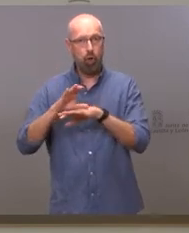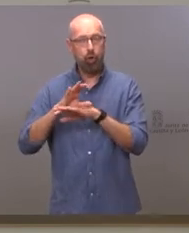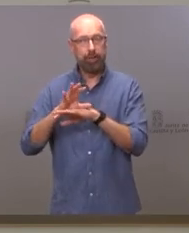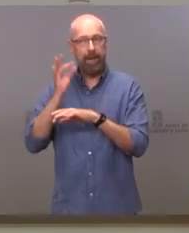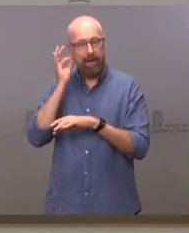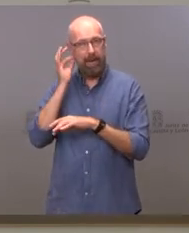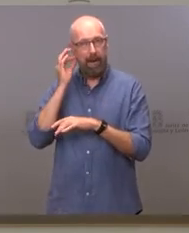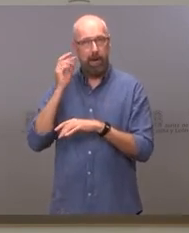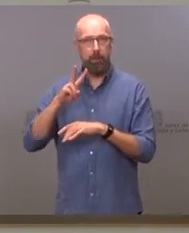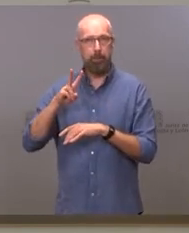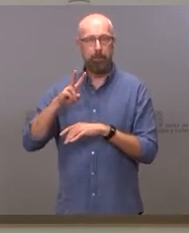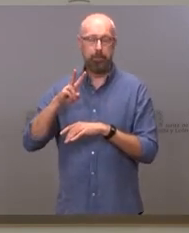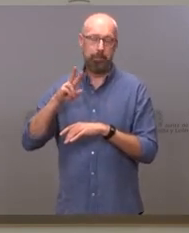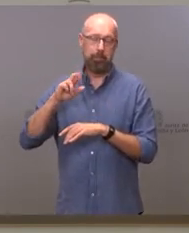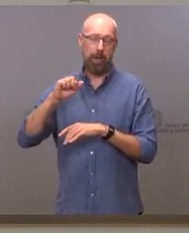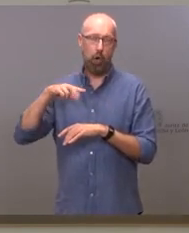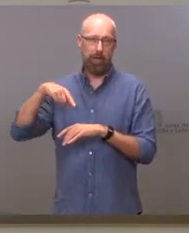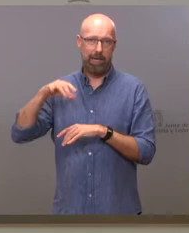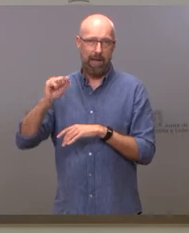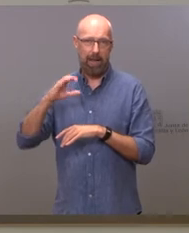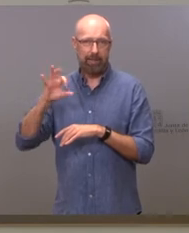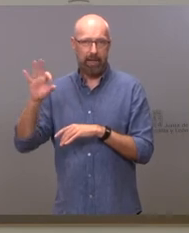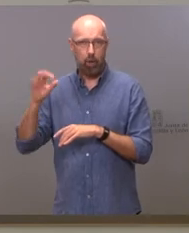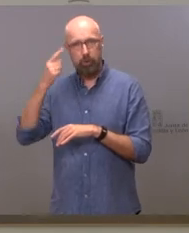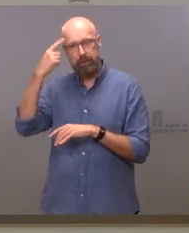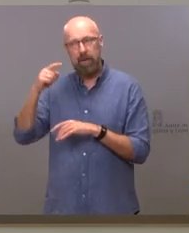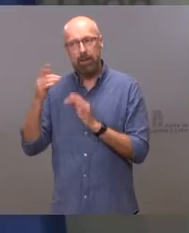Casado y si hay alguna idea de cómo será esta nueva reorganización ya.